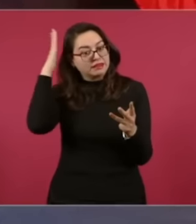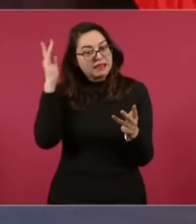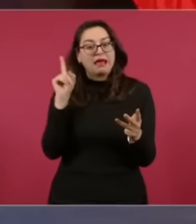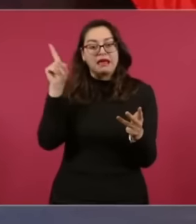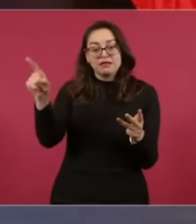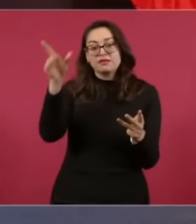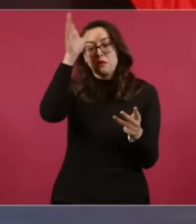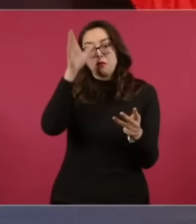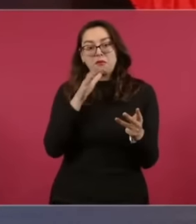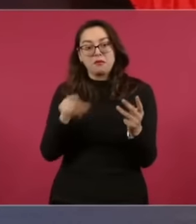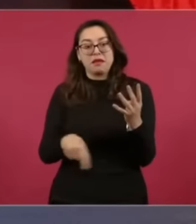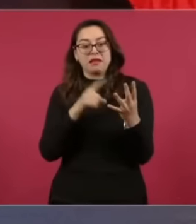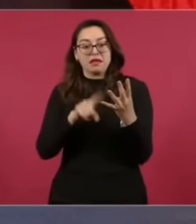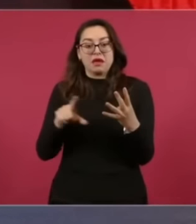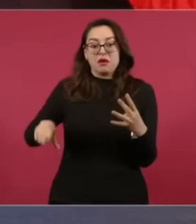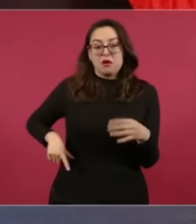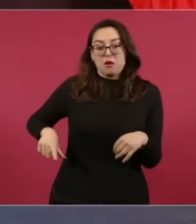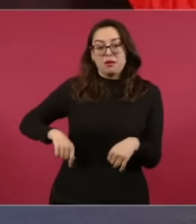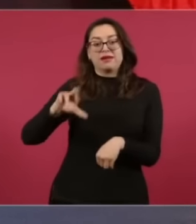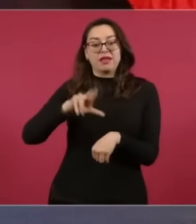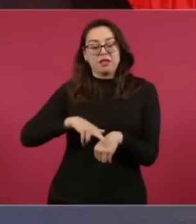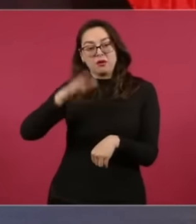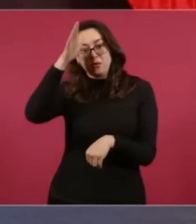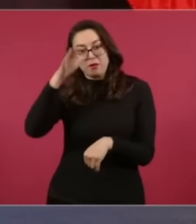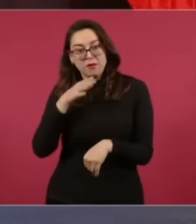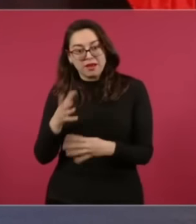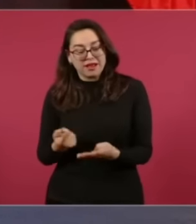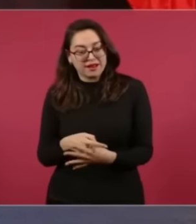Valdés Este fue el Gobernador de Coahuila El